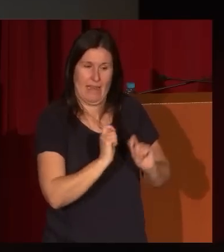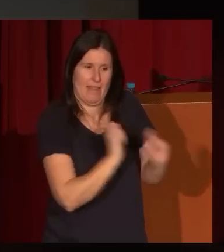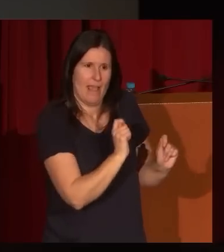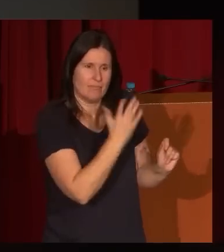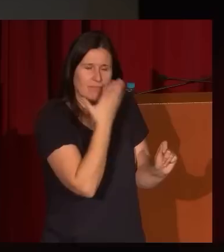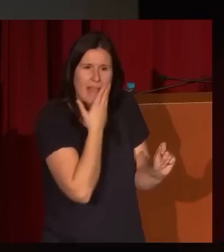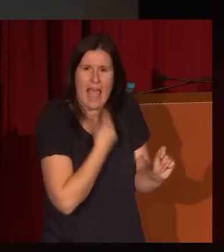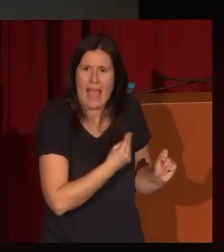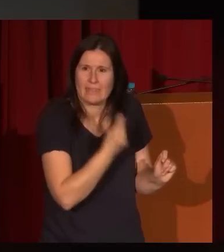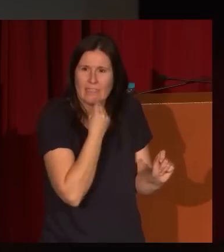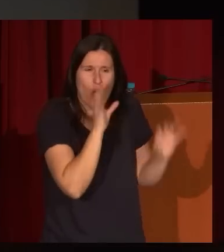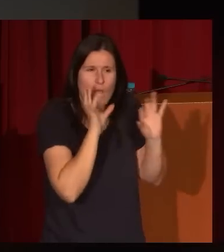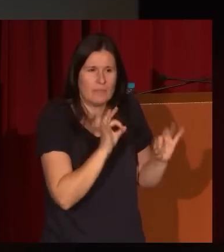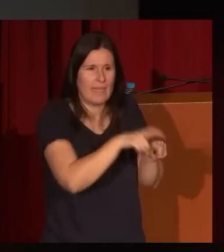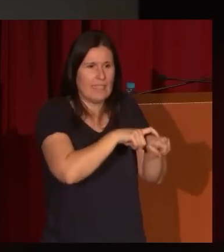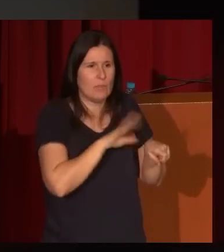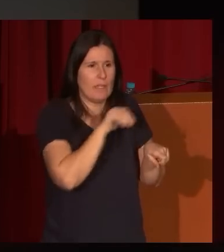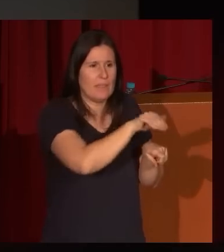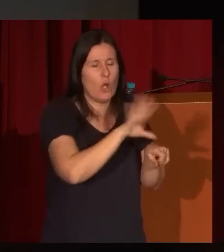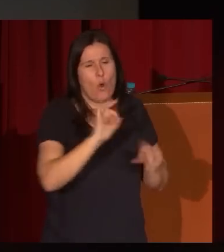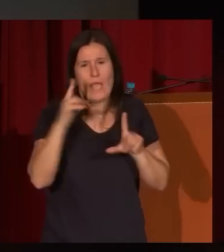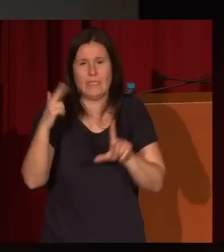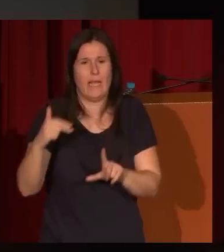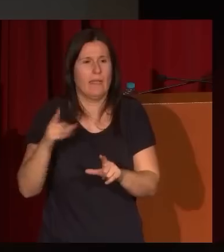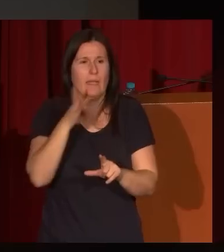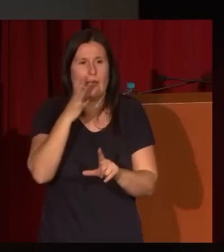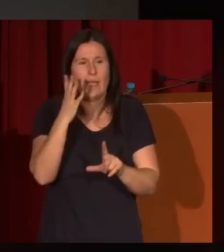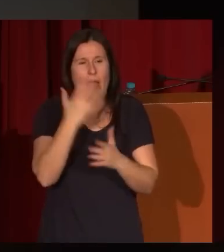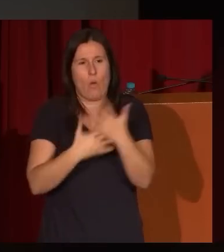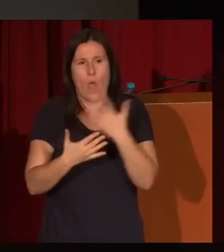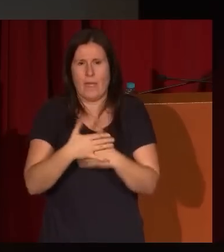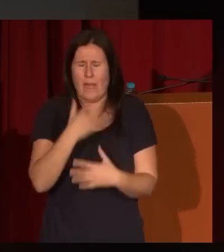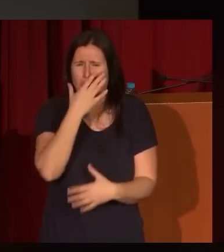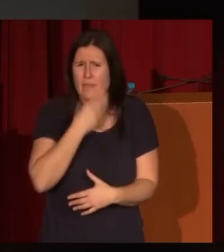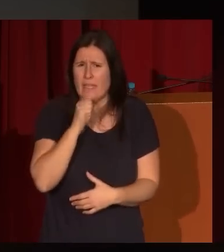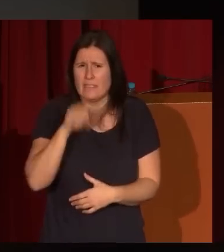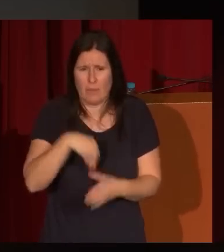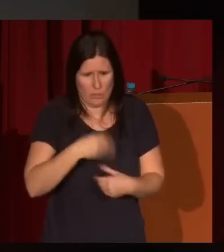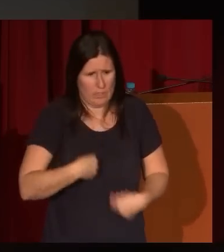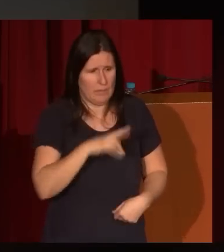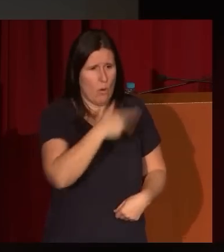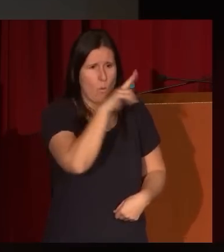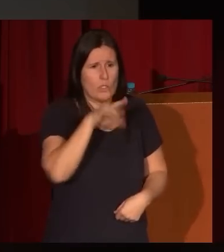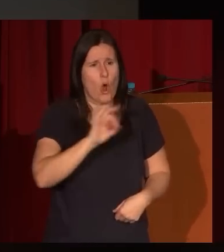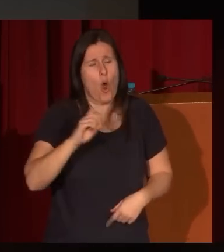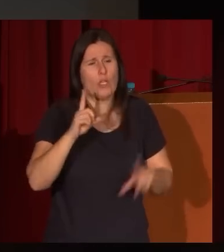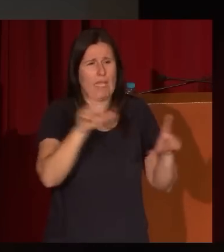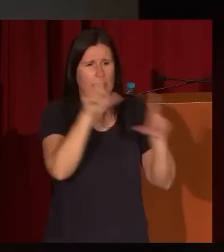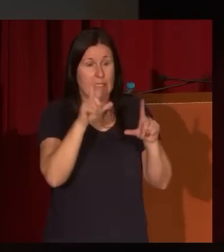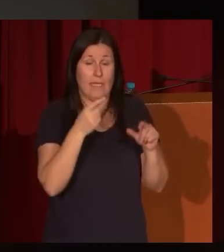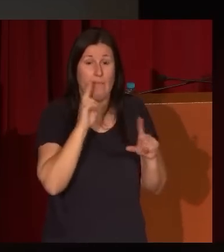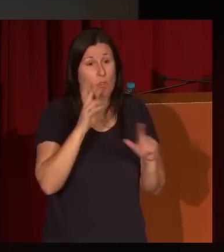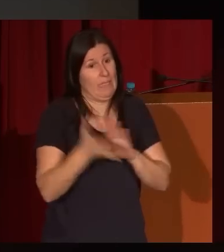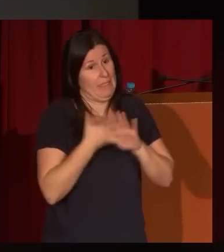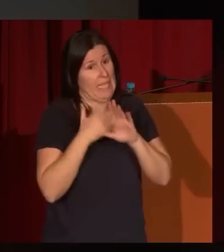muy especial a este tipo de paisajes o a esta acuarela bellísima del Museo de Prado o a estas otras que ya les paso más